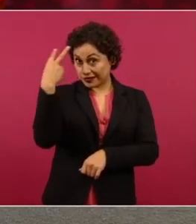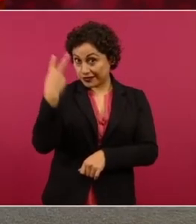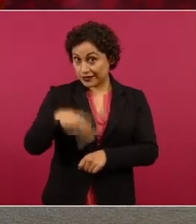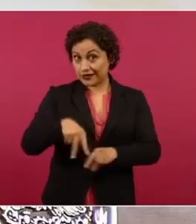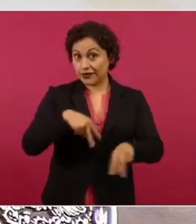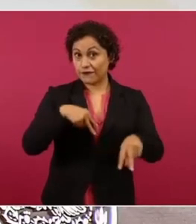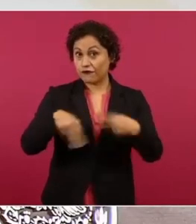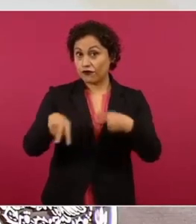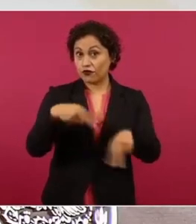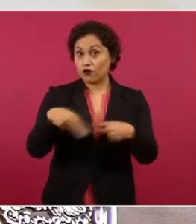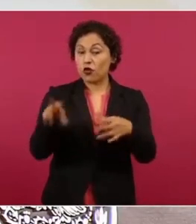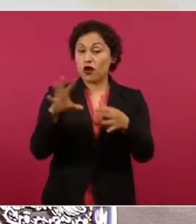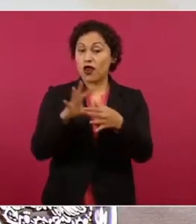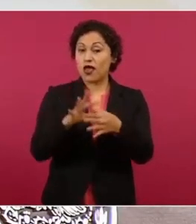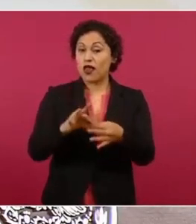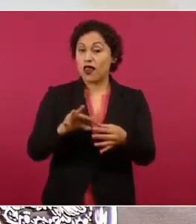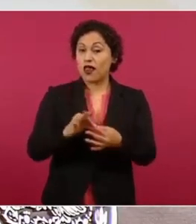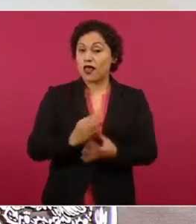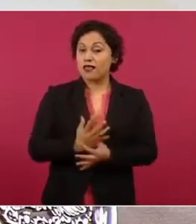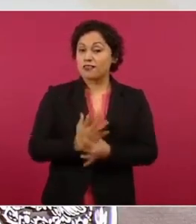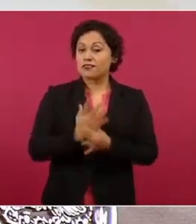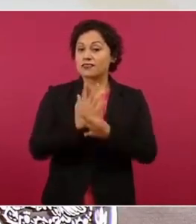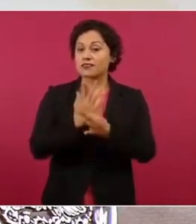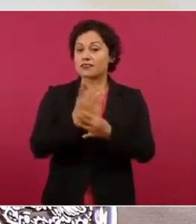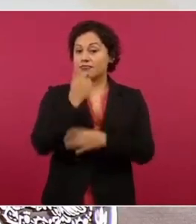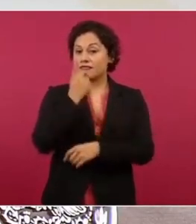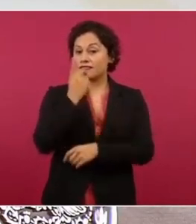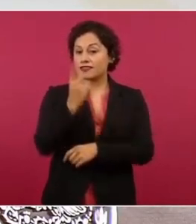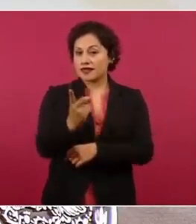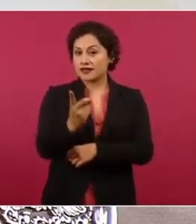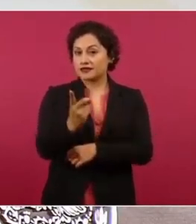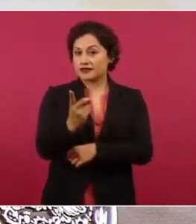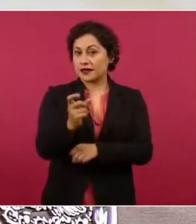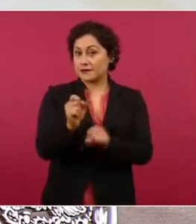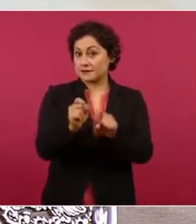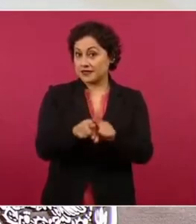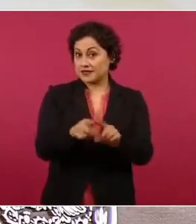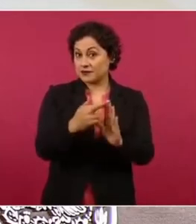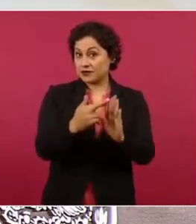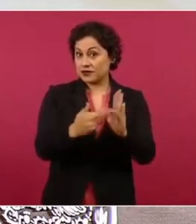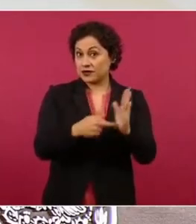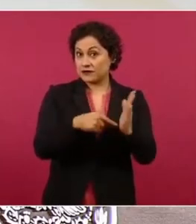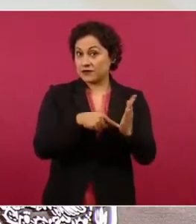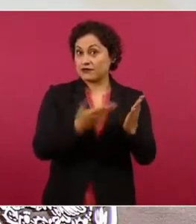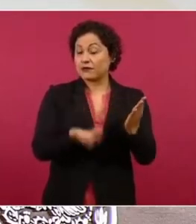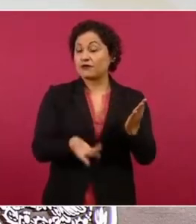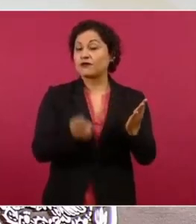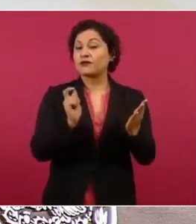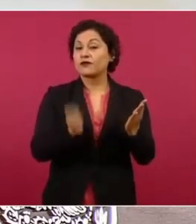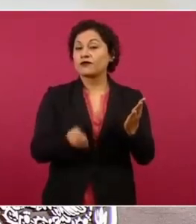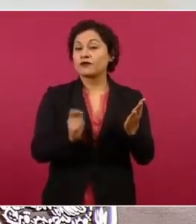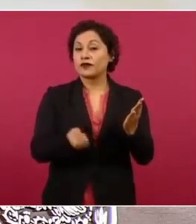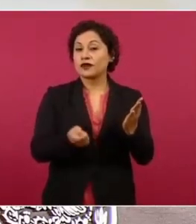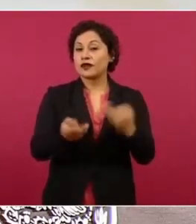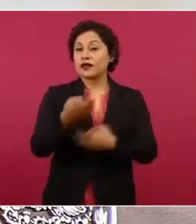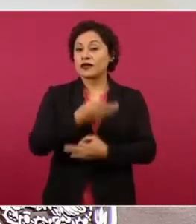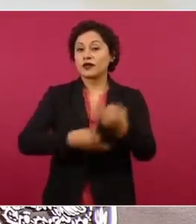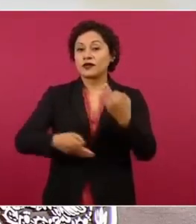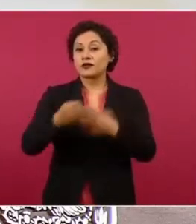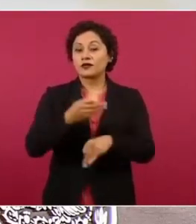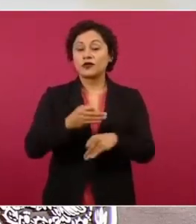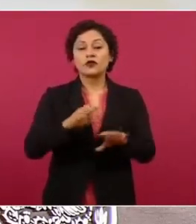y pues está violando su propio reglamento, ¿no? Porque se supone que debería de pasar todo por la Cámara de